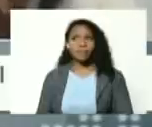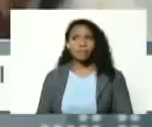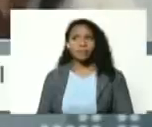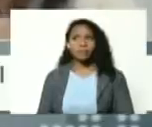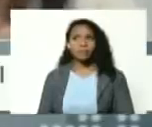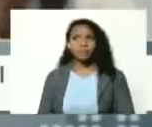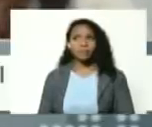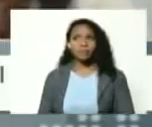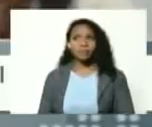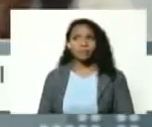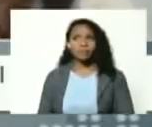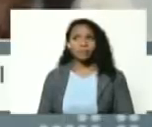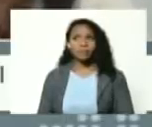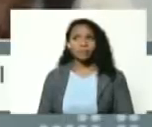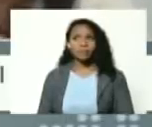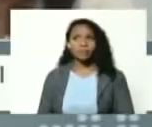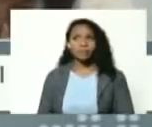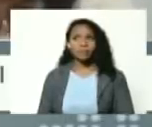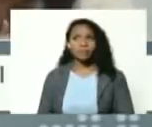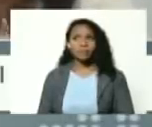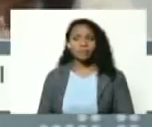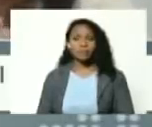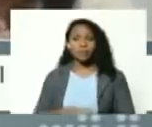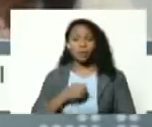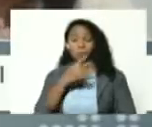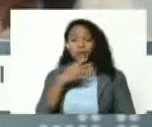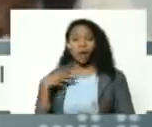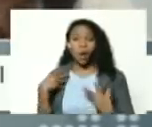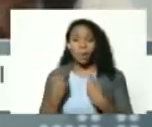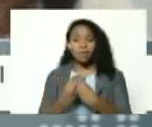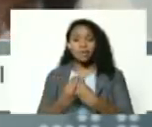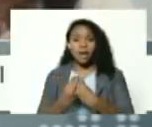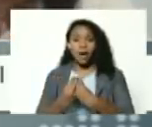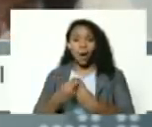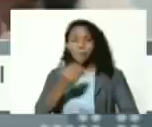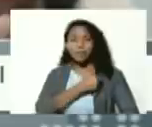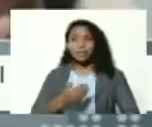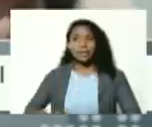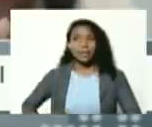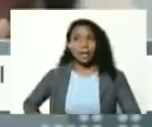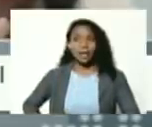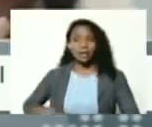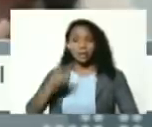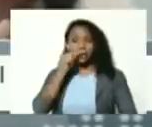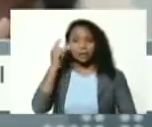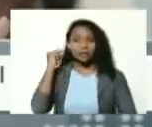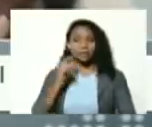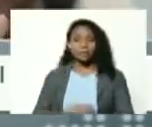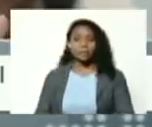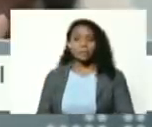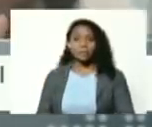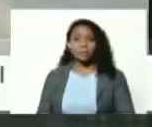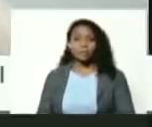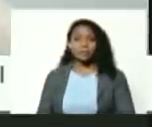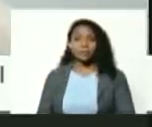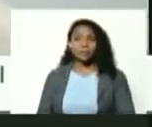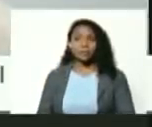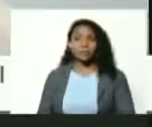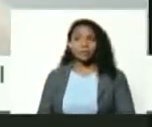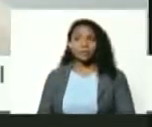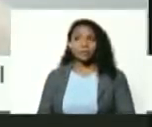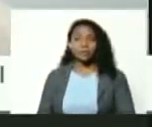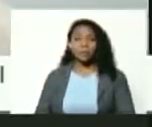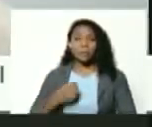buenas tardes compañero presidente compañeras compañeros bueno es un orgullo